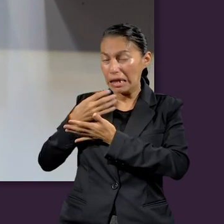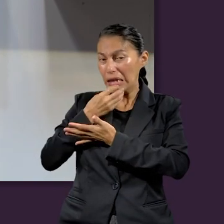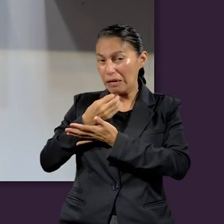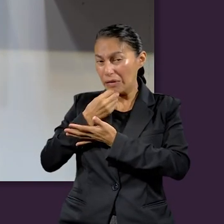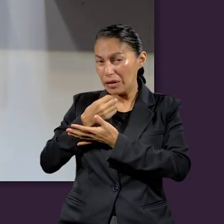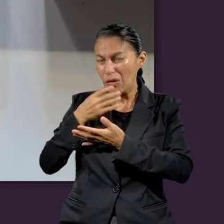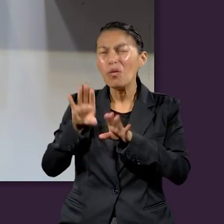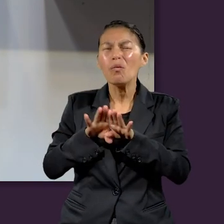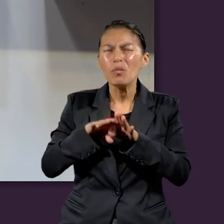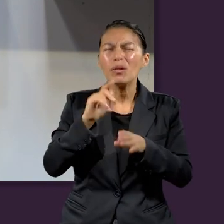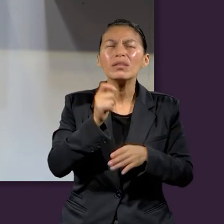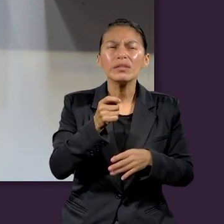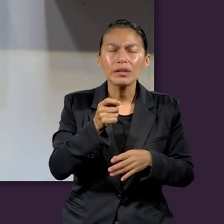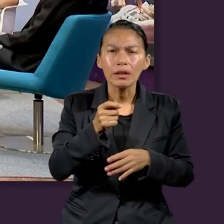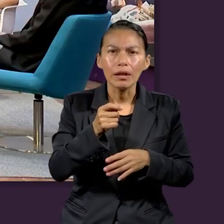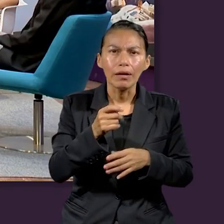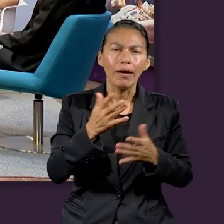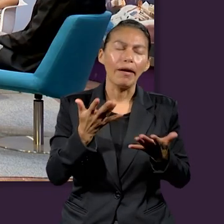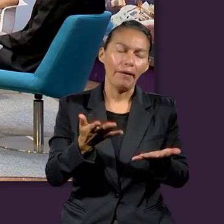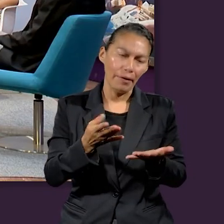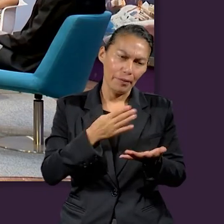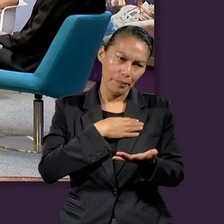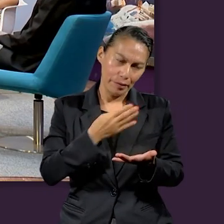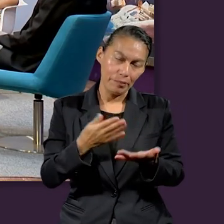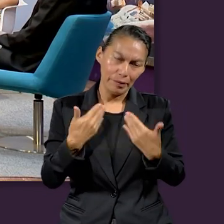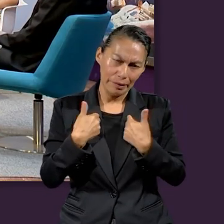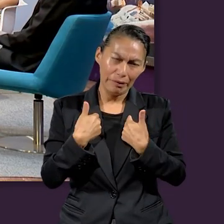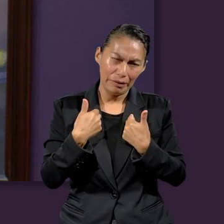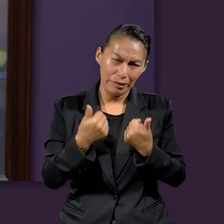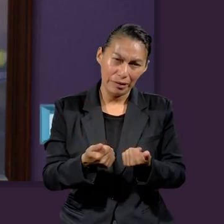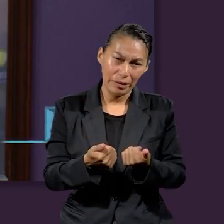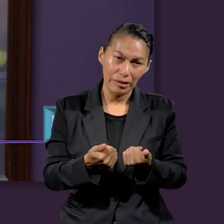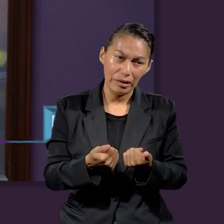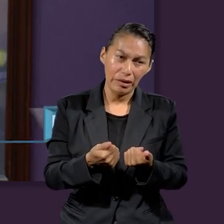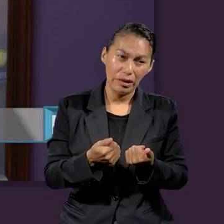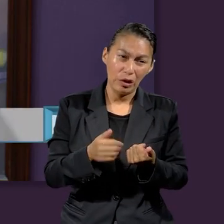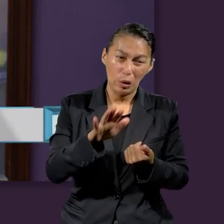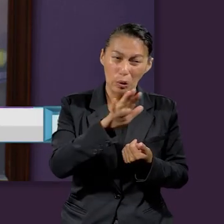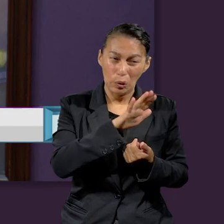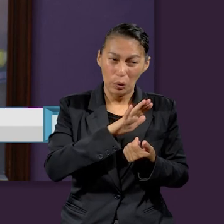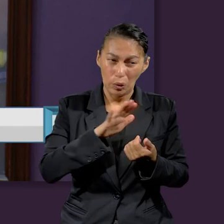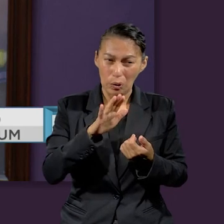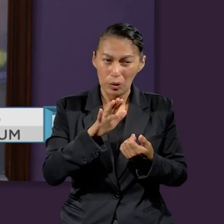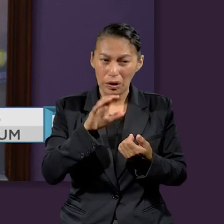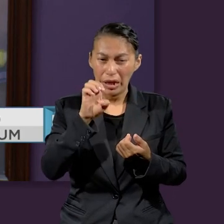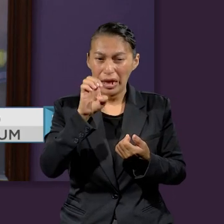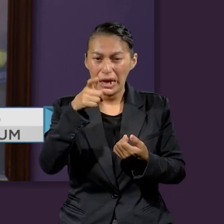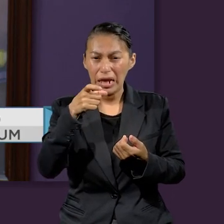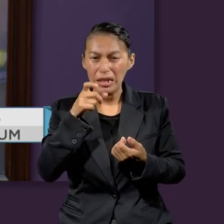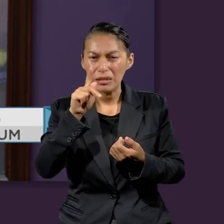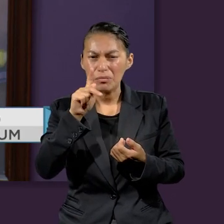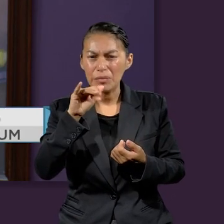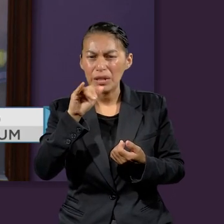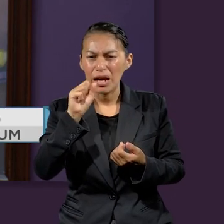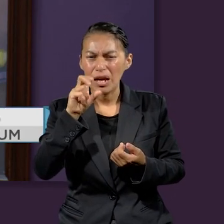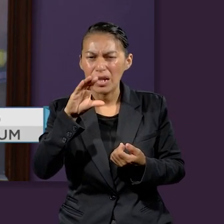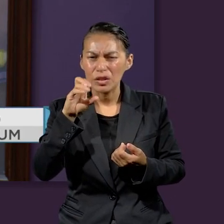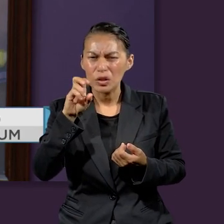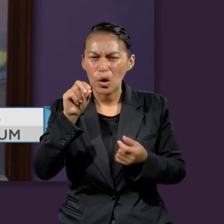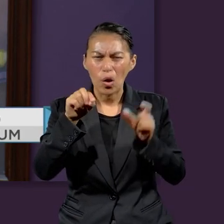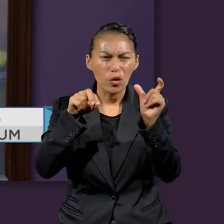santuario hebreo. Bien, para entender un poquito más la parte de la expiación,